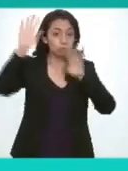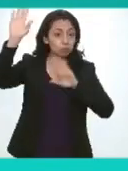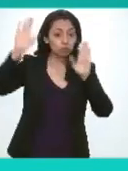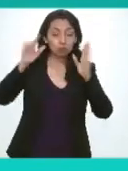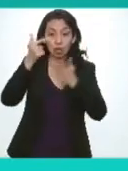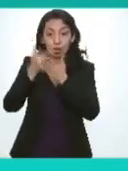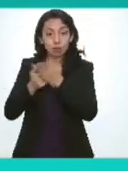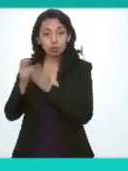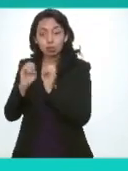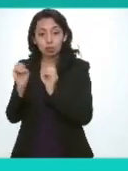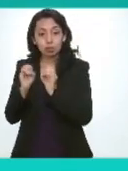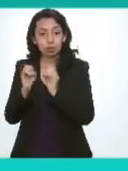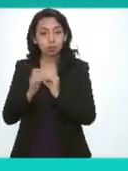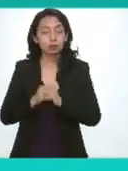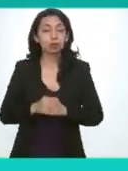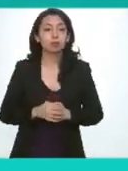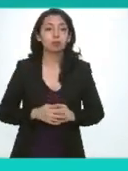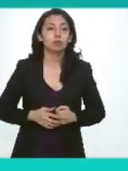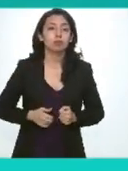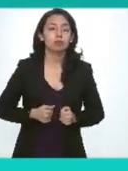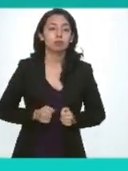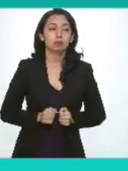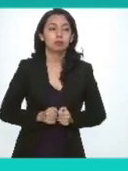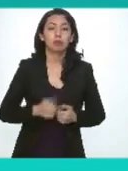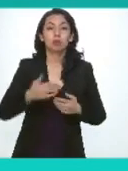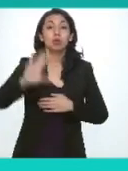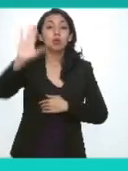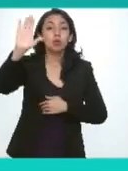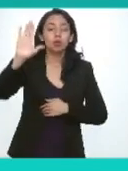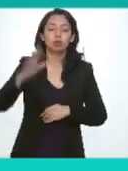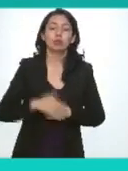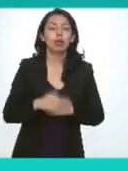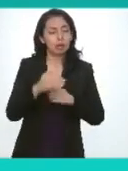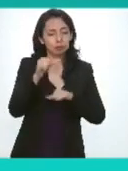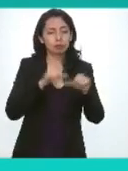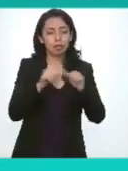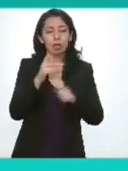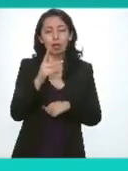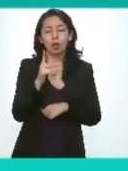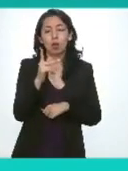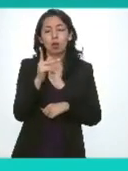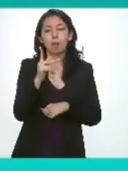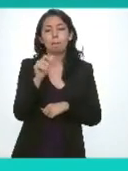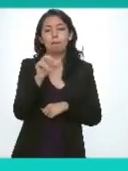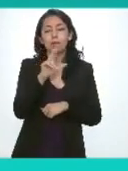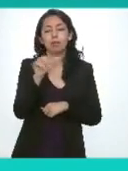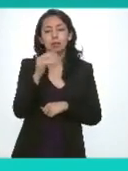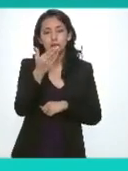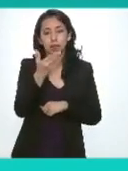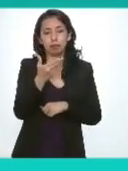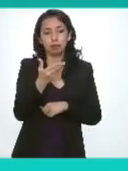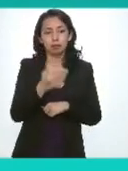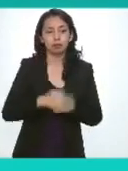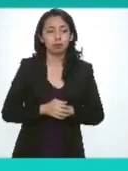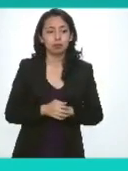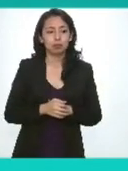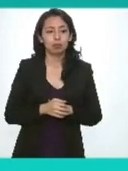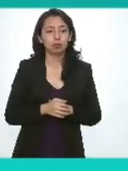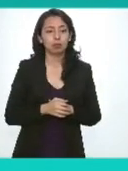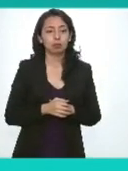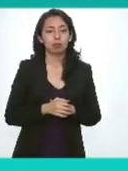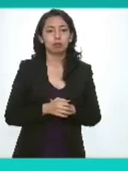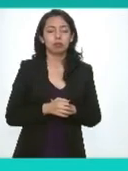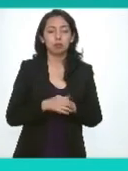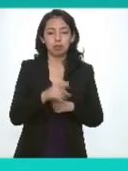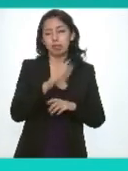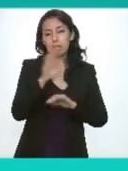anotado Oscar adelante comisionado Parra pero lo más me gustaría ver si no hay nadie más entonces le daría la palabra al